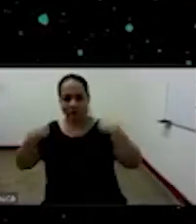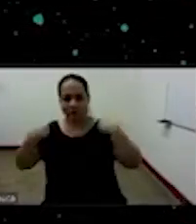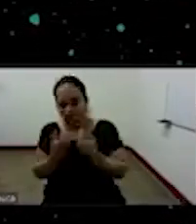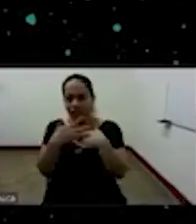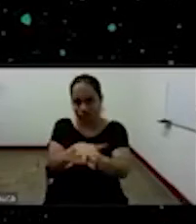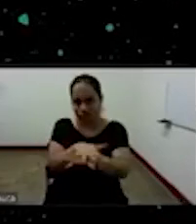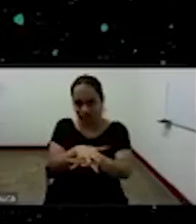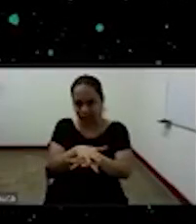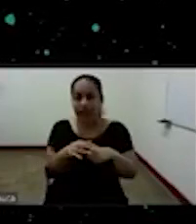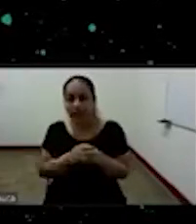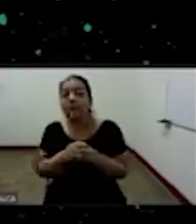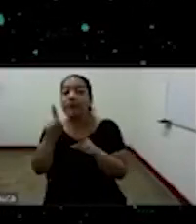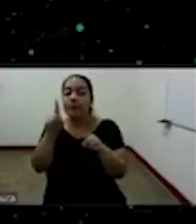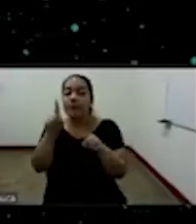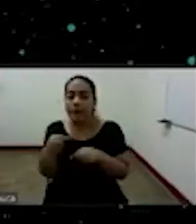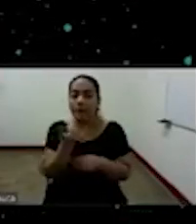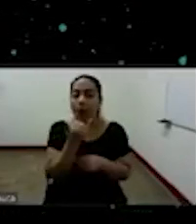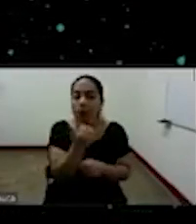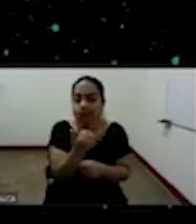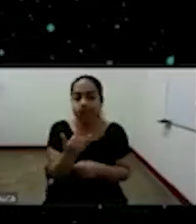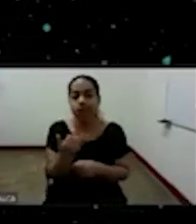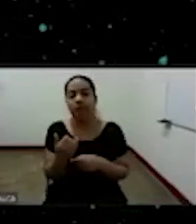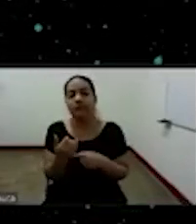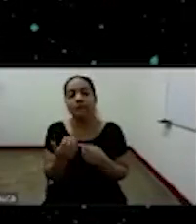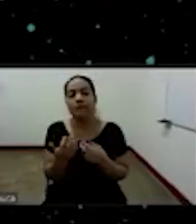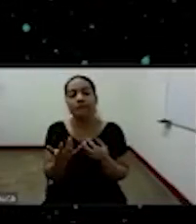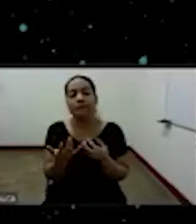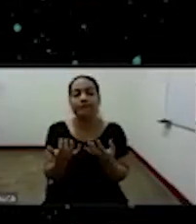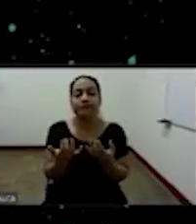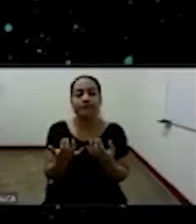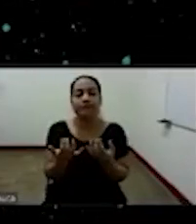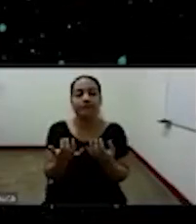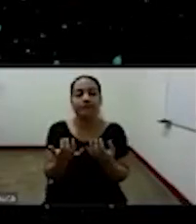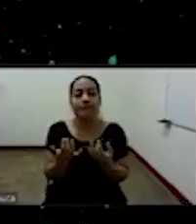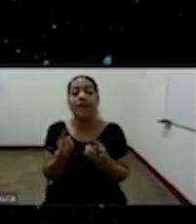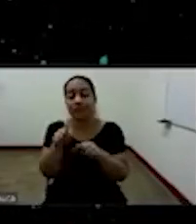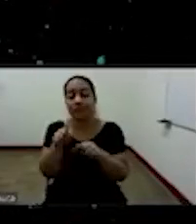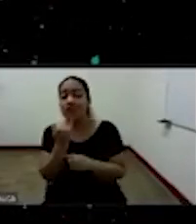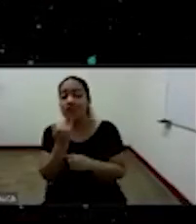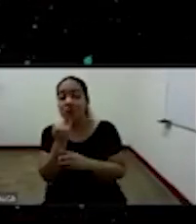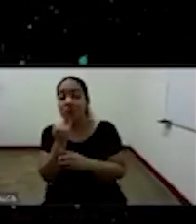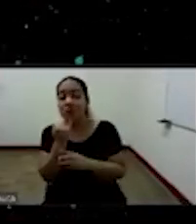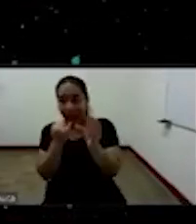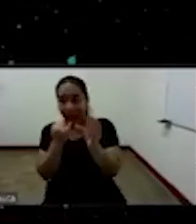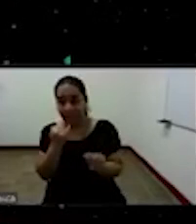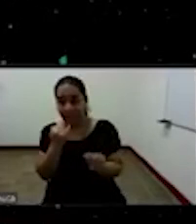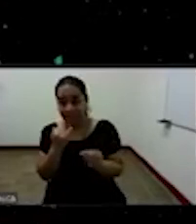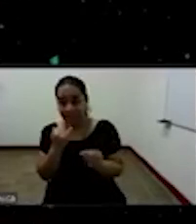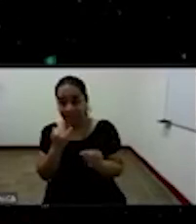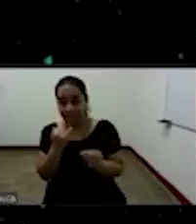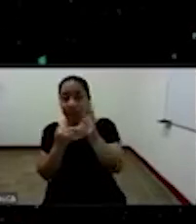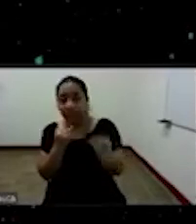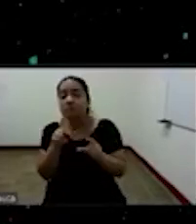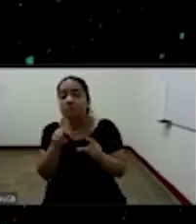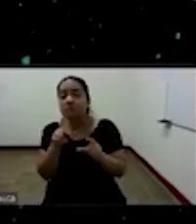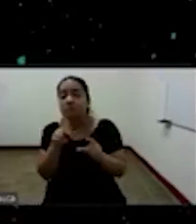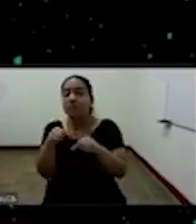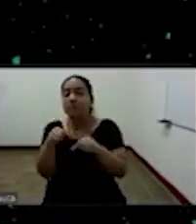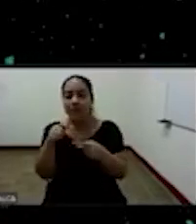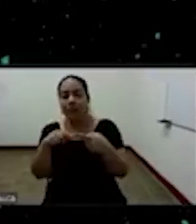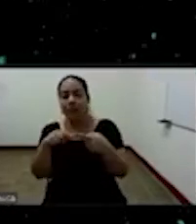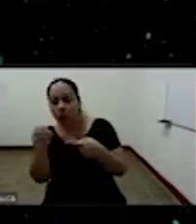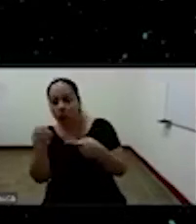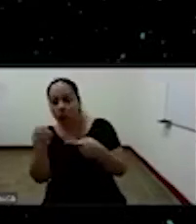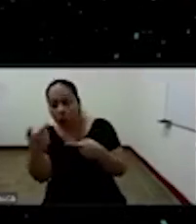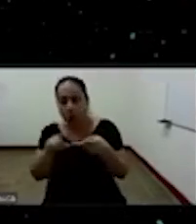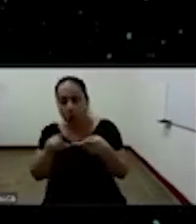eh viene también es de origen también africano porque se habla en algunos países por ejemplo como Camerún, Congo, Uganda,